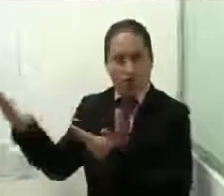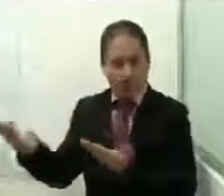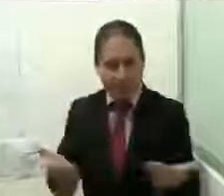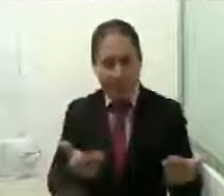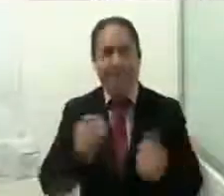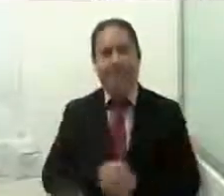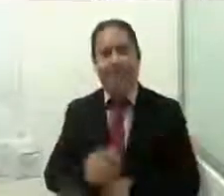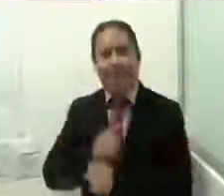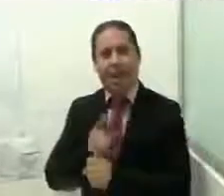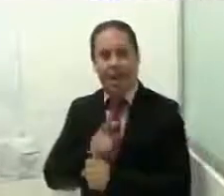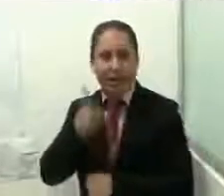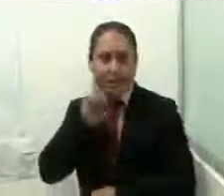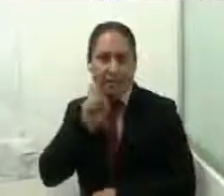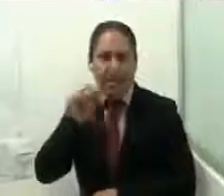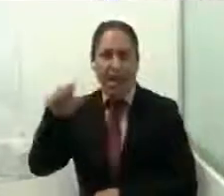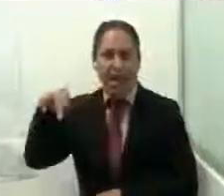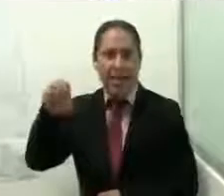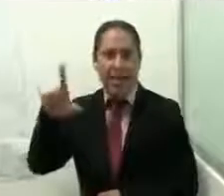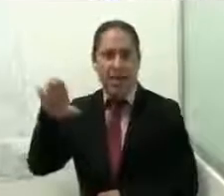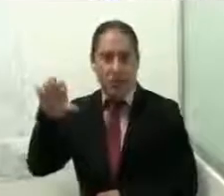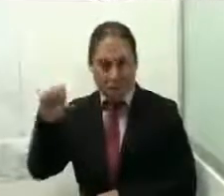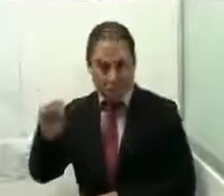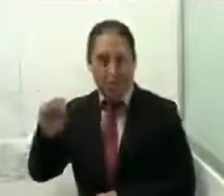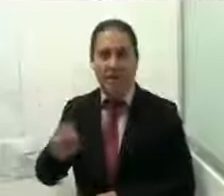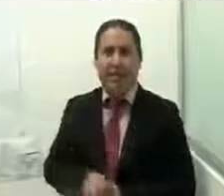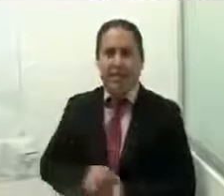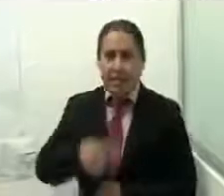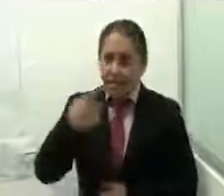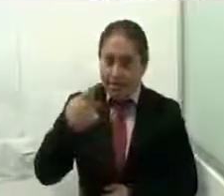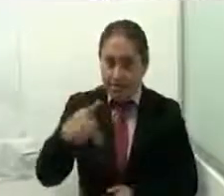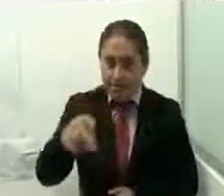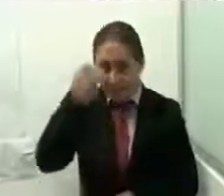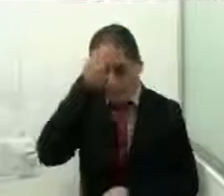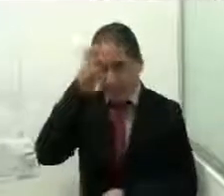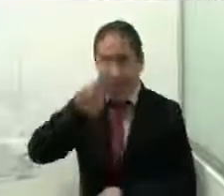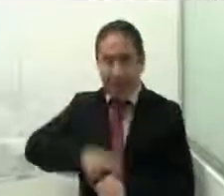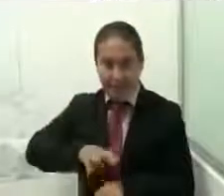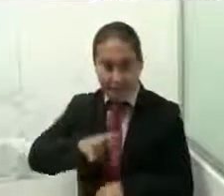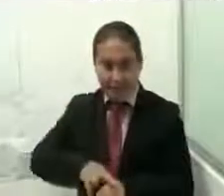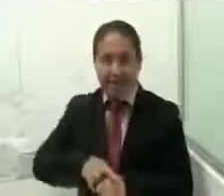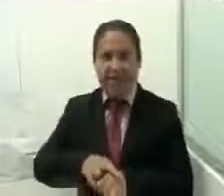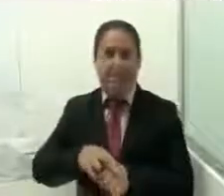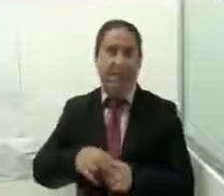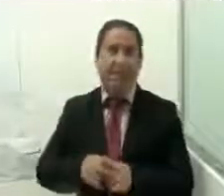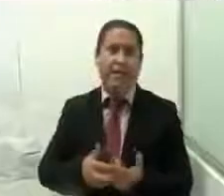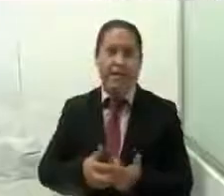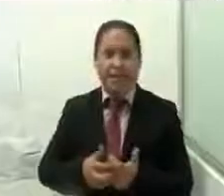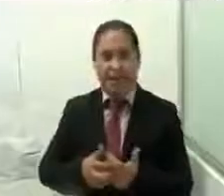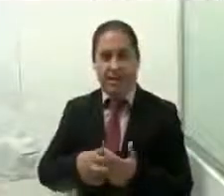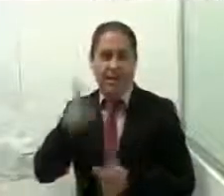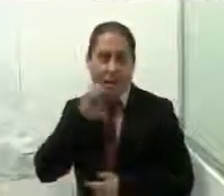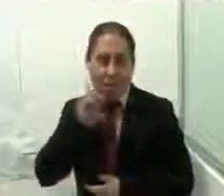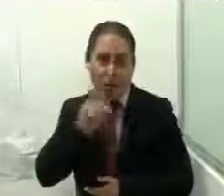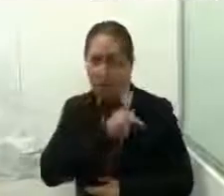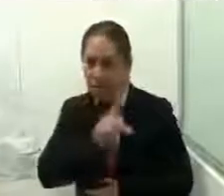licenciada Ana Luisa Rodríguez, encargada del despacho de la Secretaría del Desarrollo y Empoderamiento de las Mujeres. Muchas gracias,